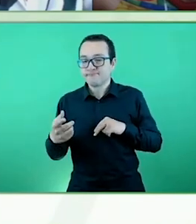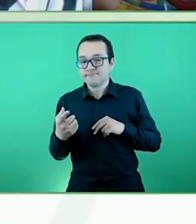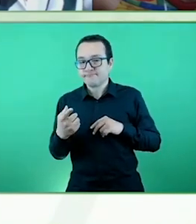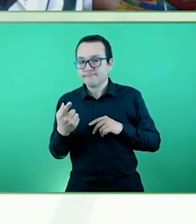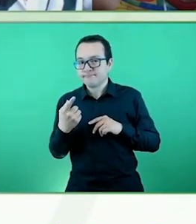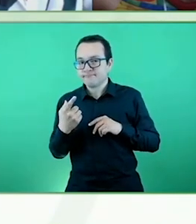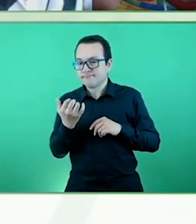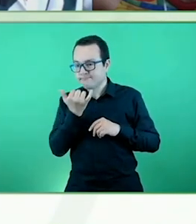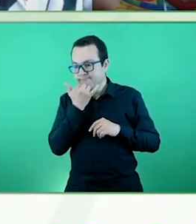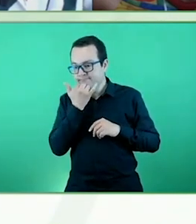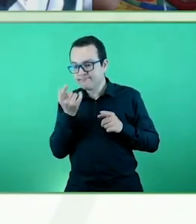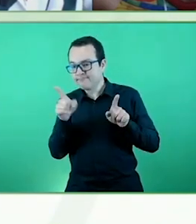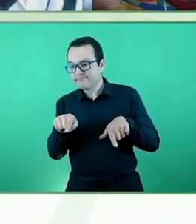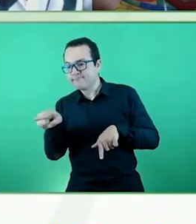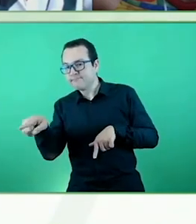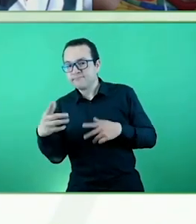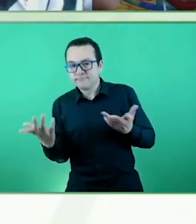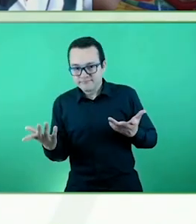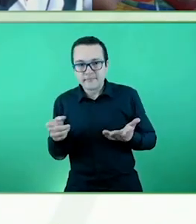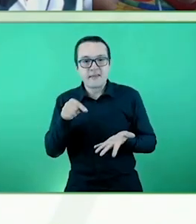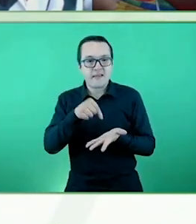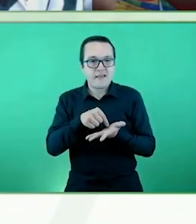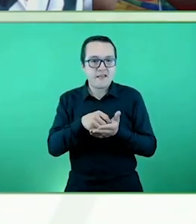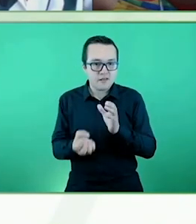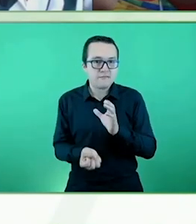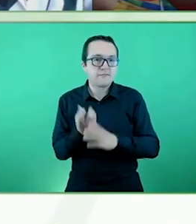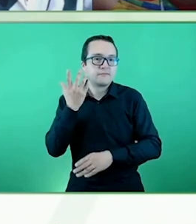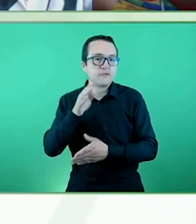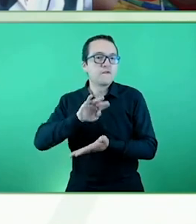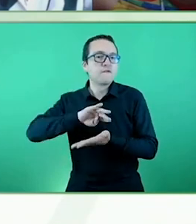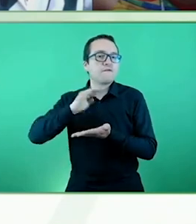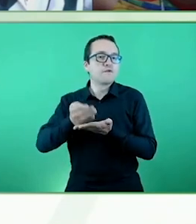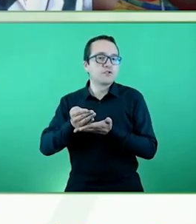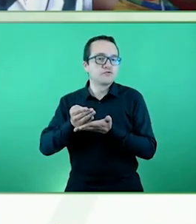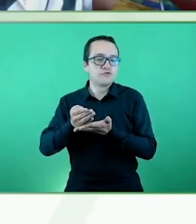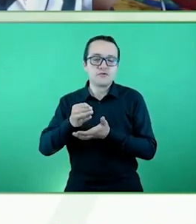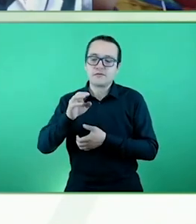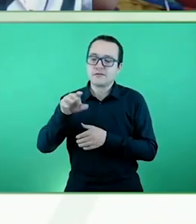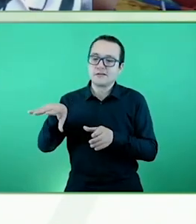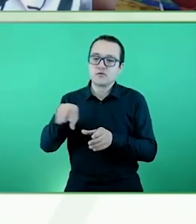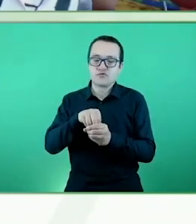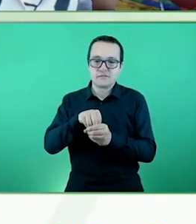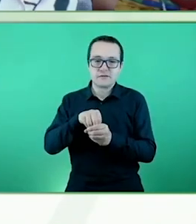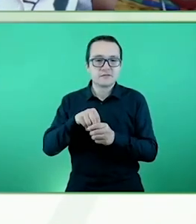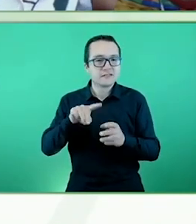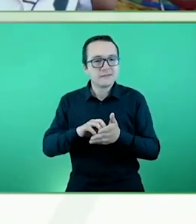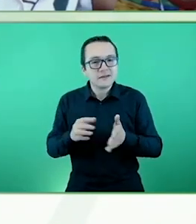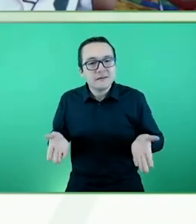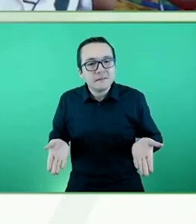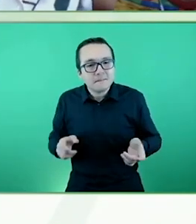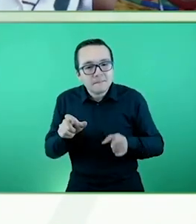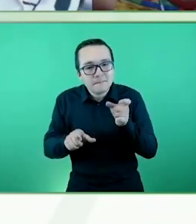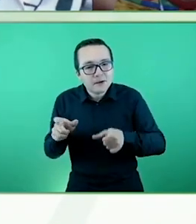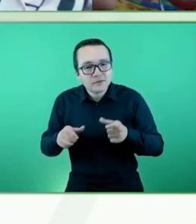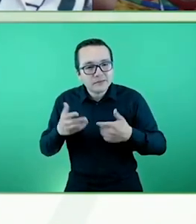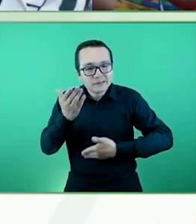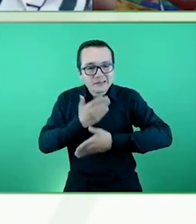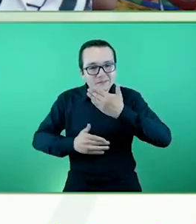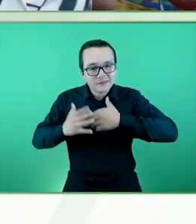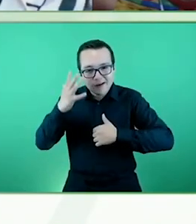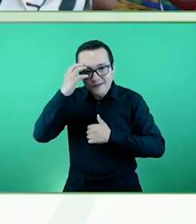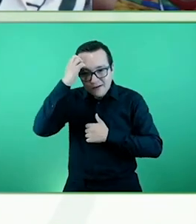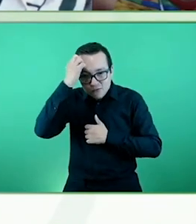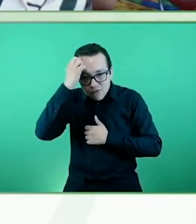fundación en donde proveemos vida independiente para personas con discapacidad intelectual. Lo que nosotros